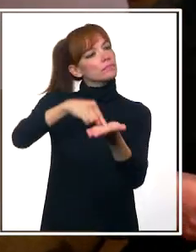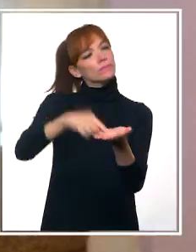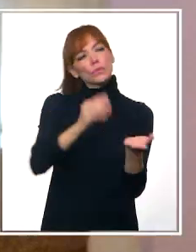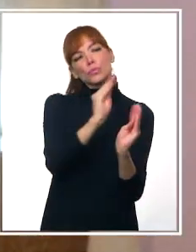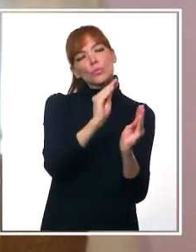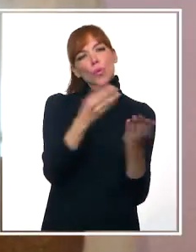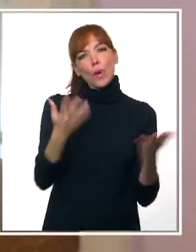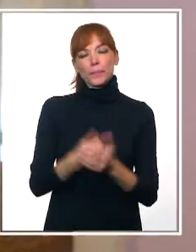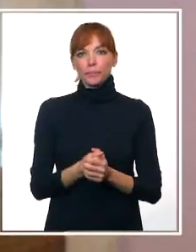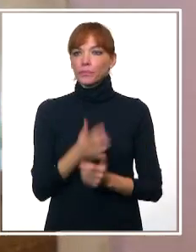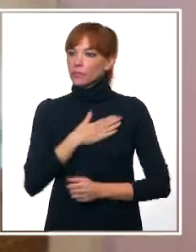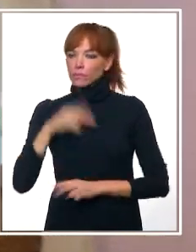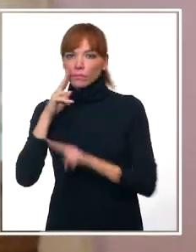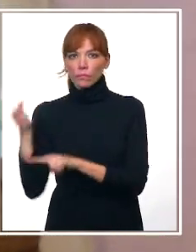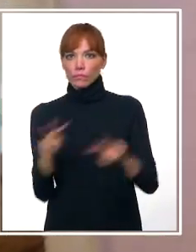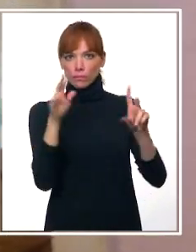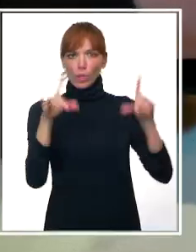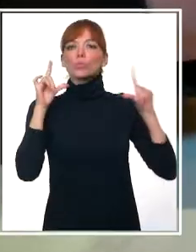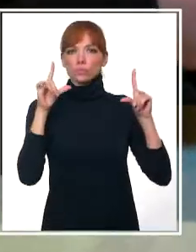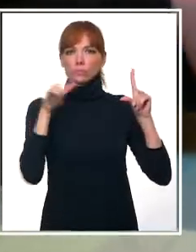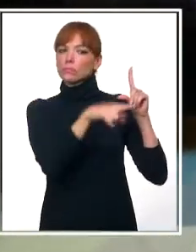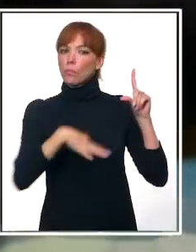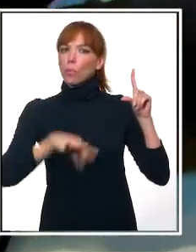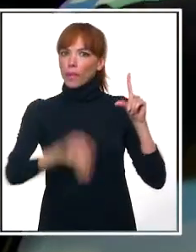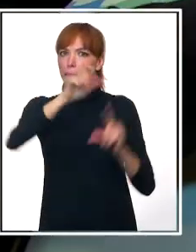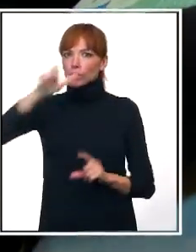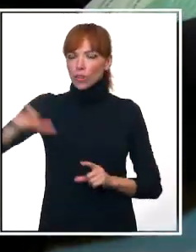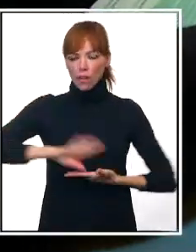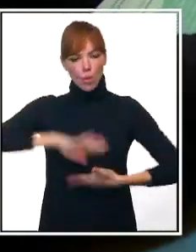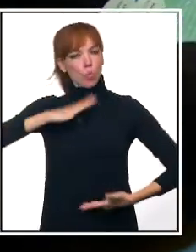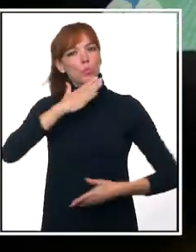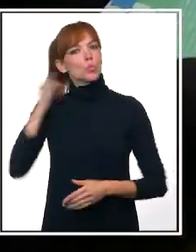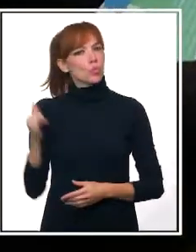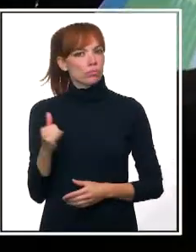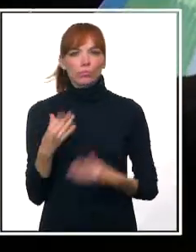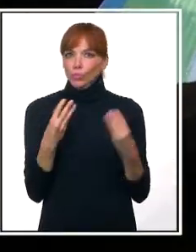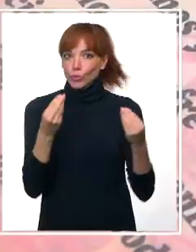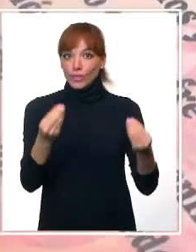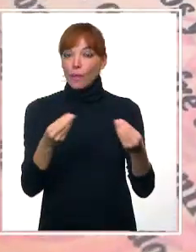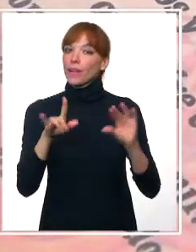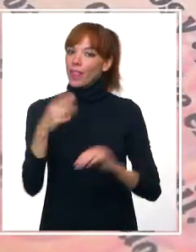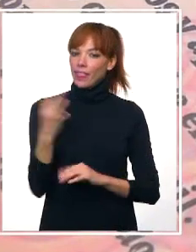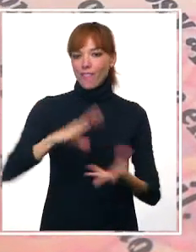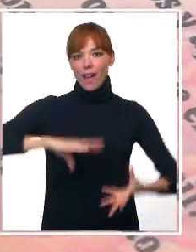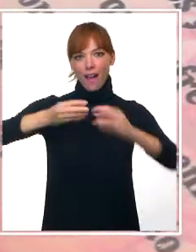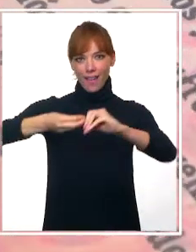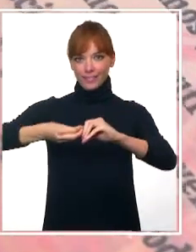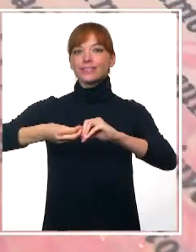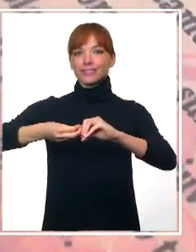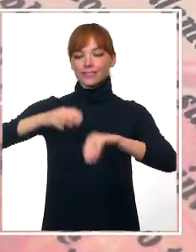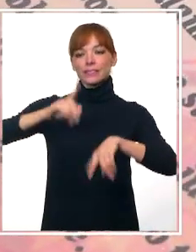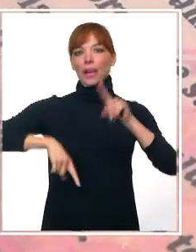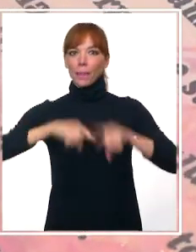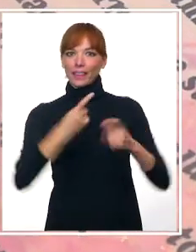que estas personas existen, que son capaces, que tienen unas habilidades y unas fortalezas tremendas, pero hay que adaptarlas a las